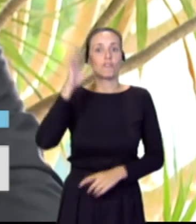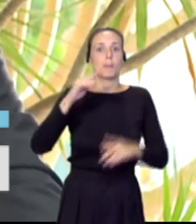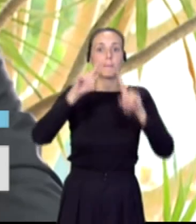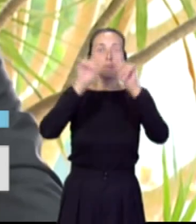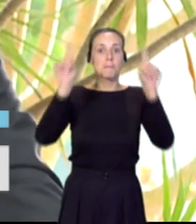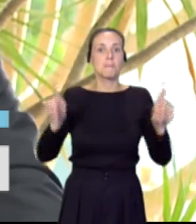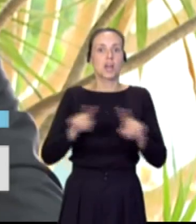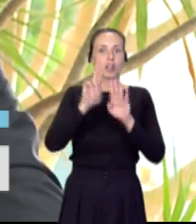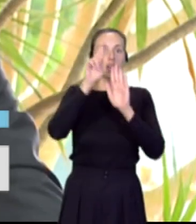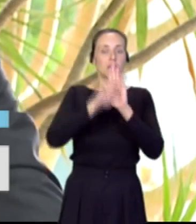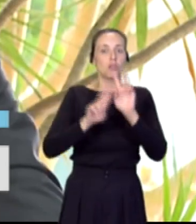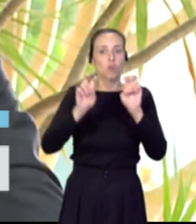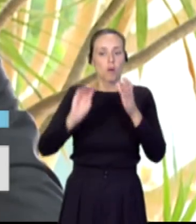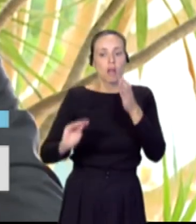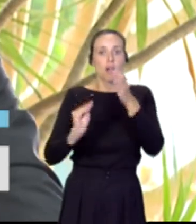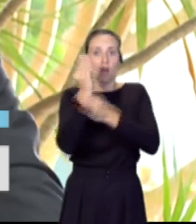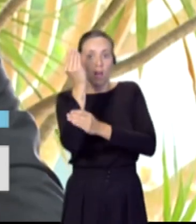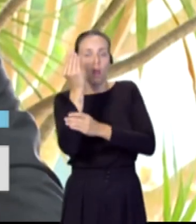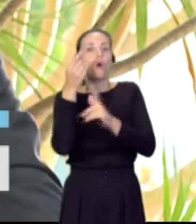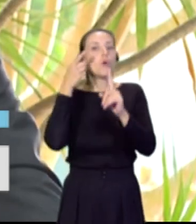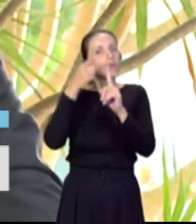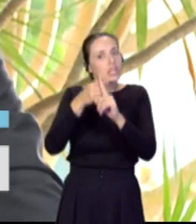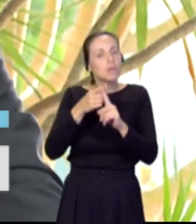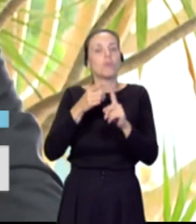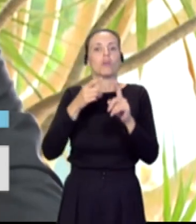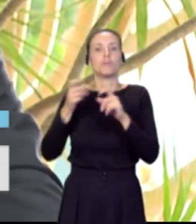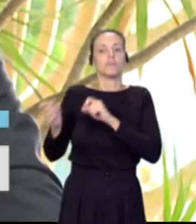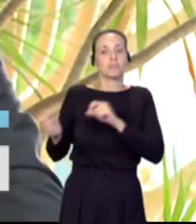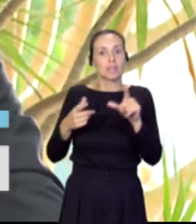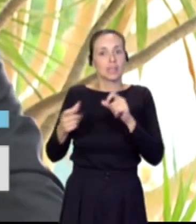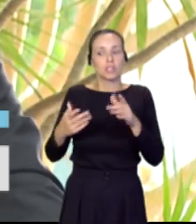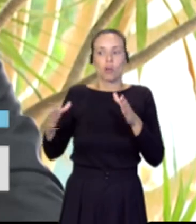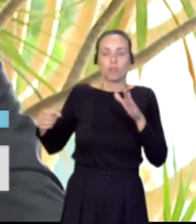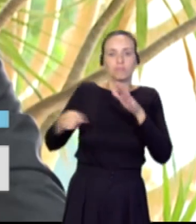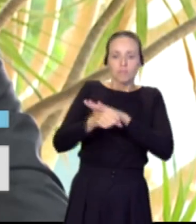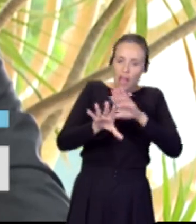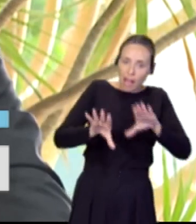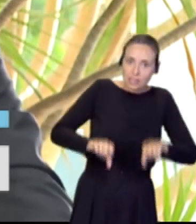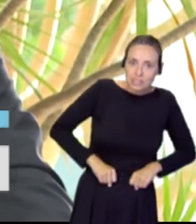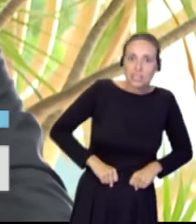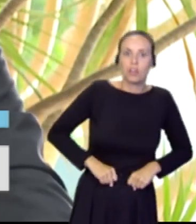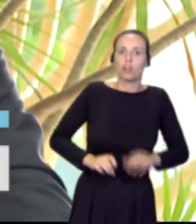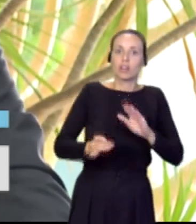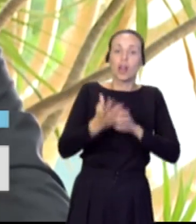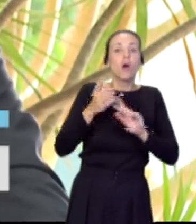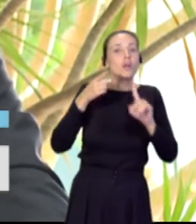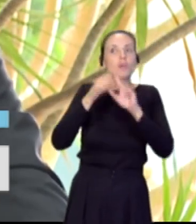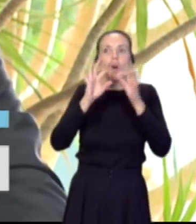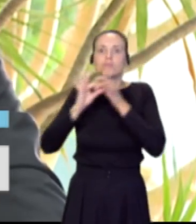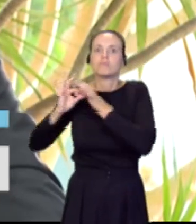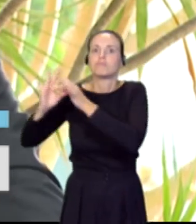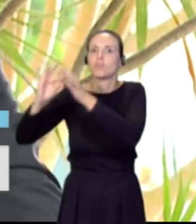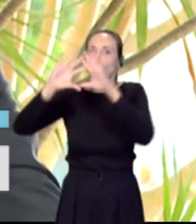la migración y el asilo de manera holística, global. Tenemos ahora un